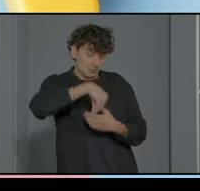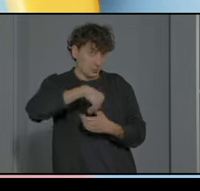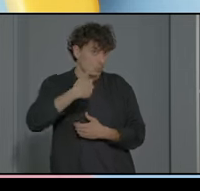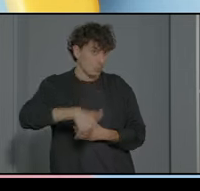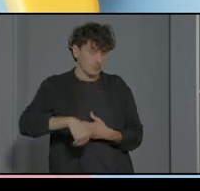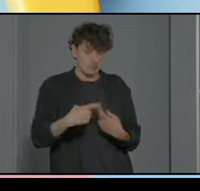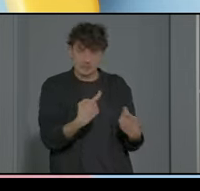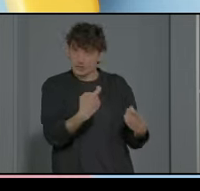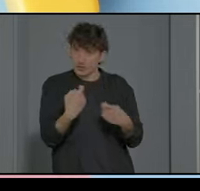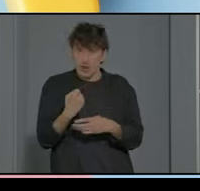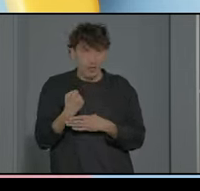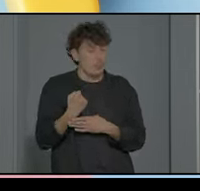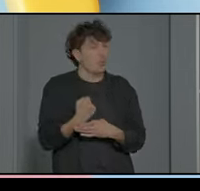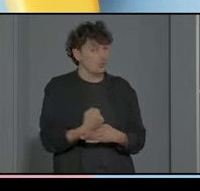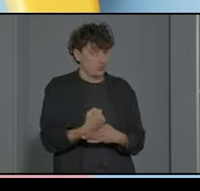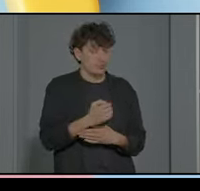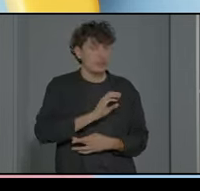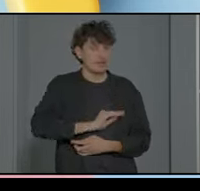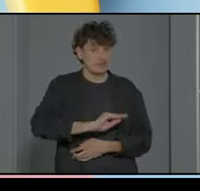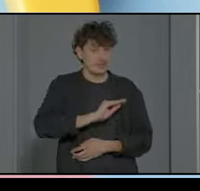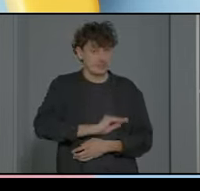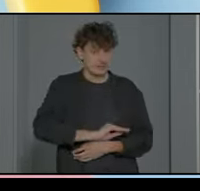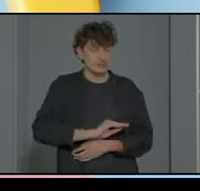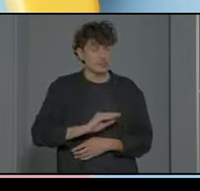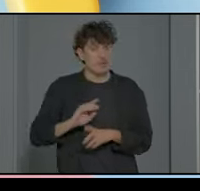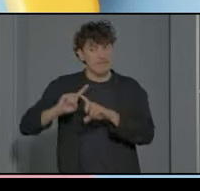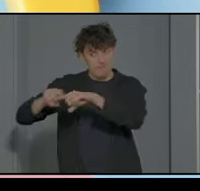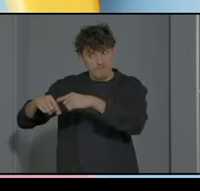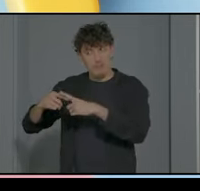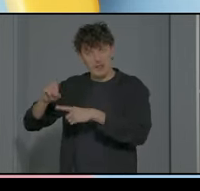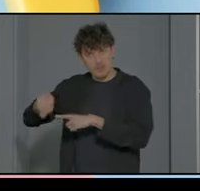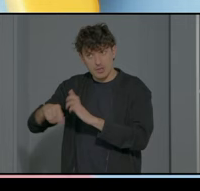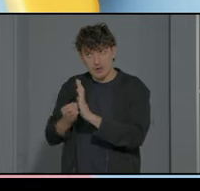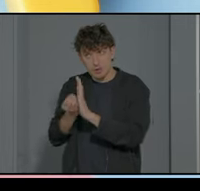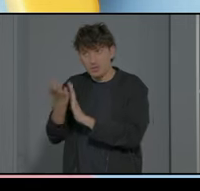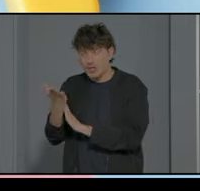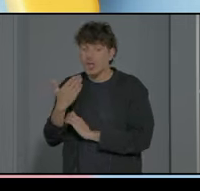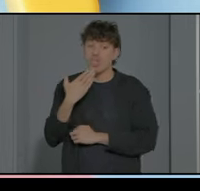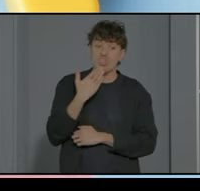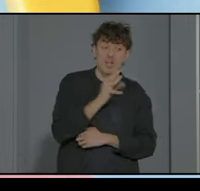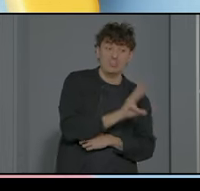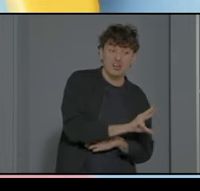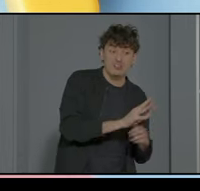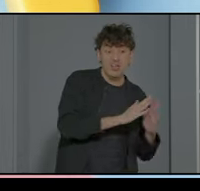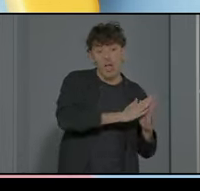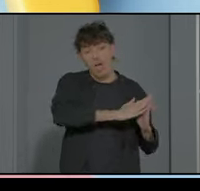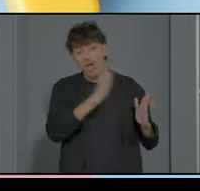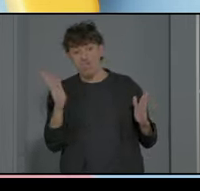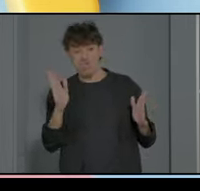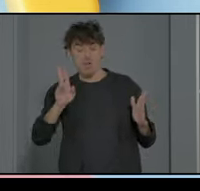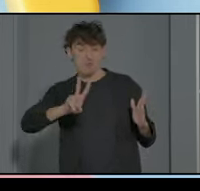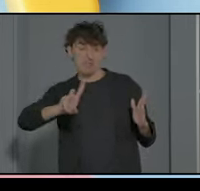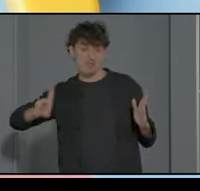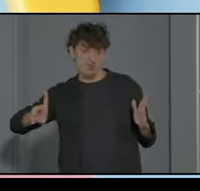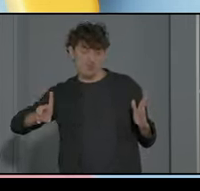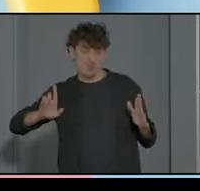necesidades de apoyo todo esto se lo estamos contando a la familia también tenemos alumnos desde 3 años hasta los 21 que